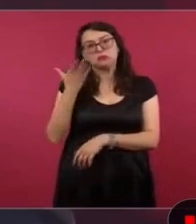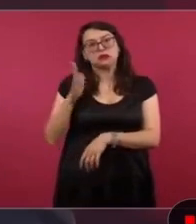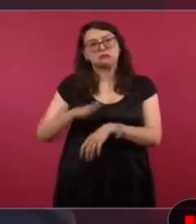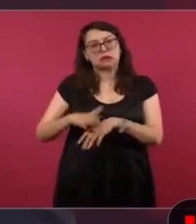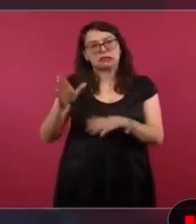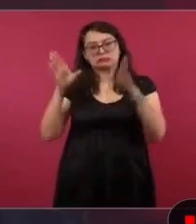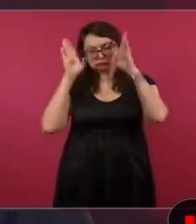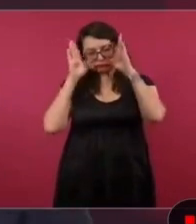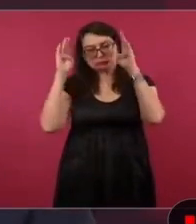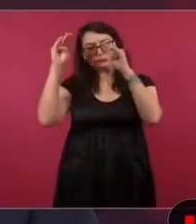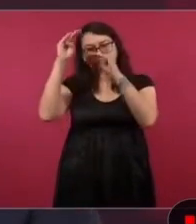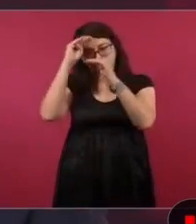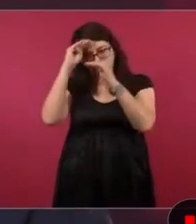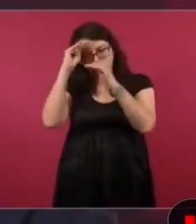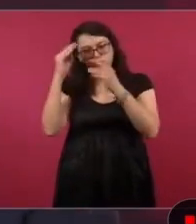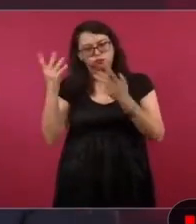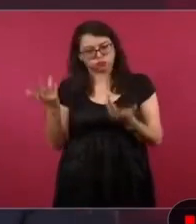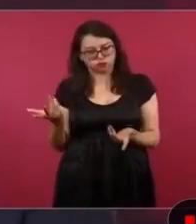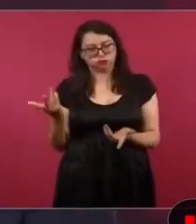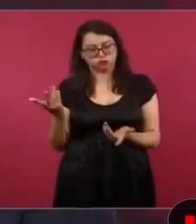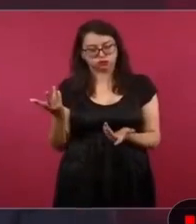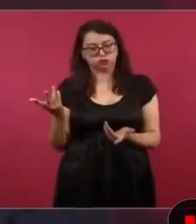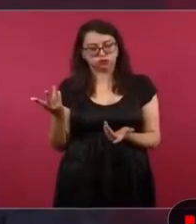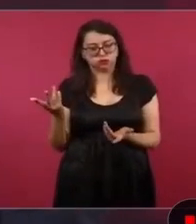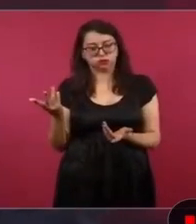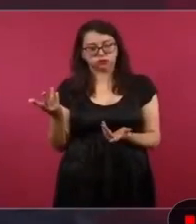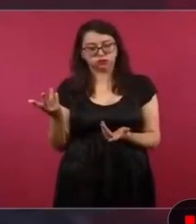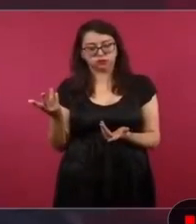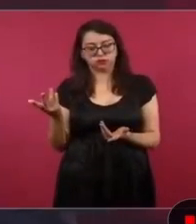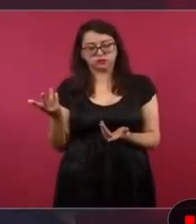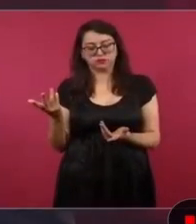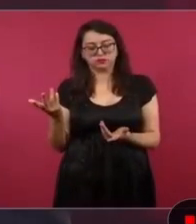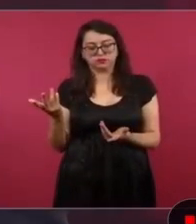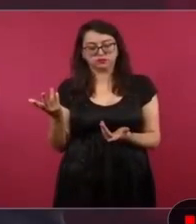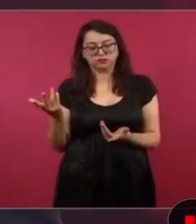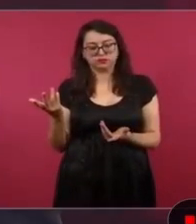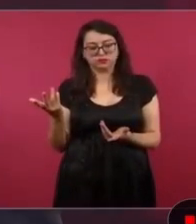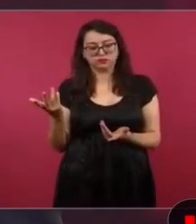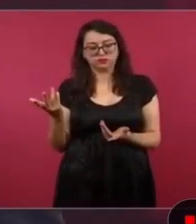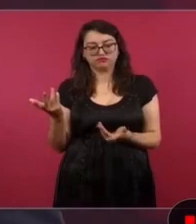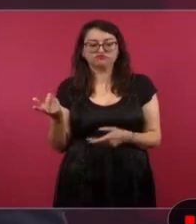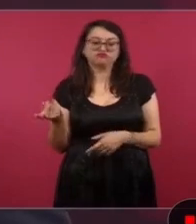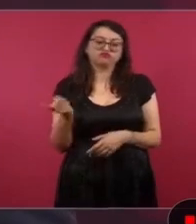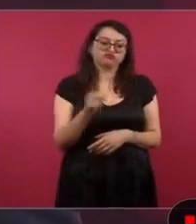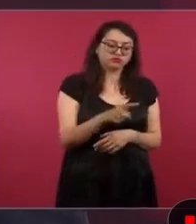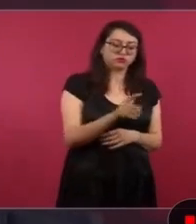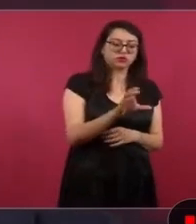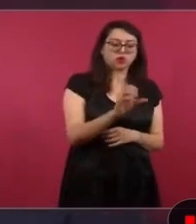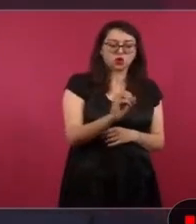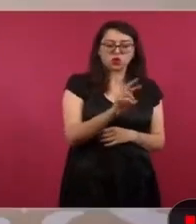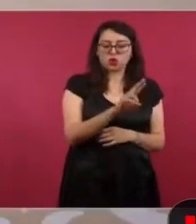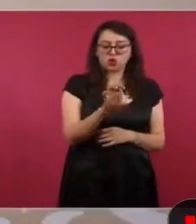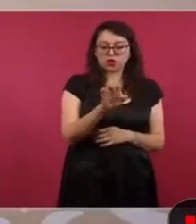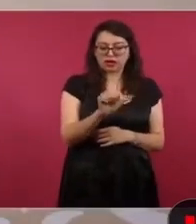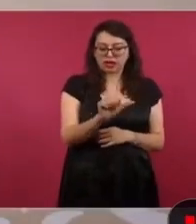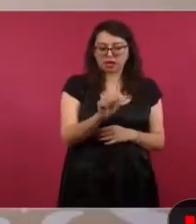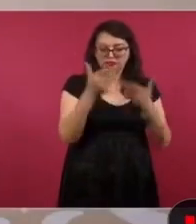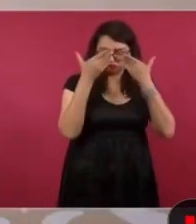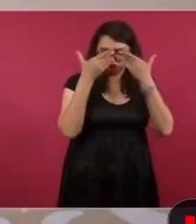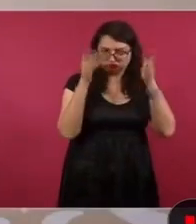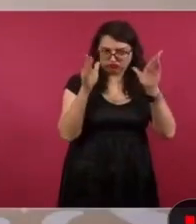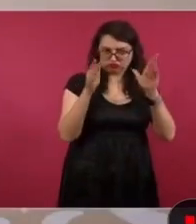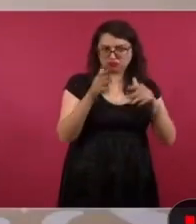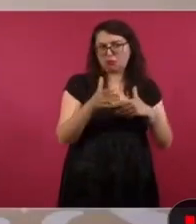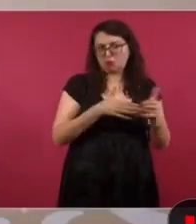las posturas de Correa más progresistas.